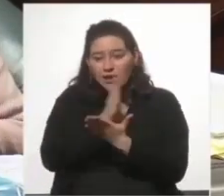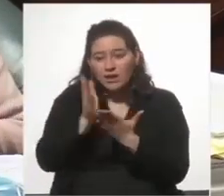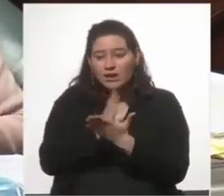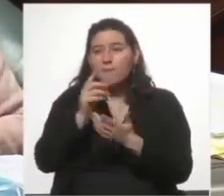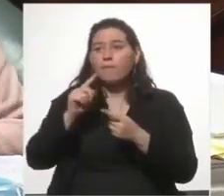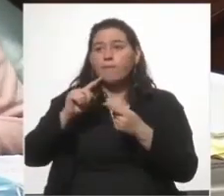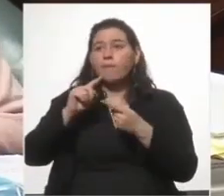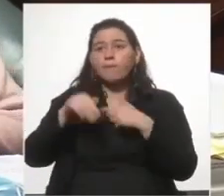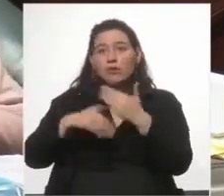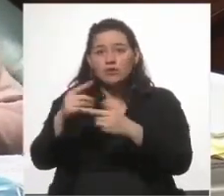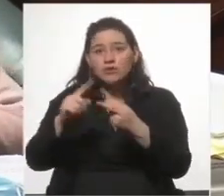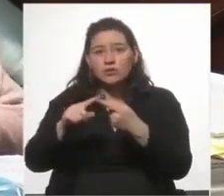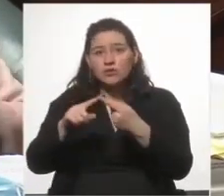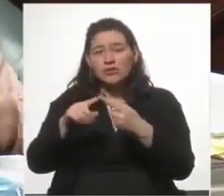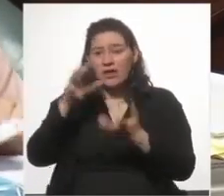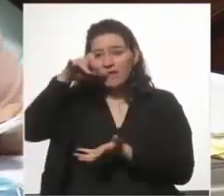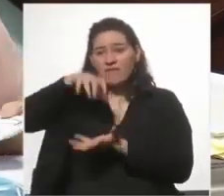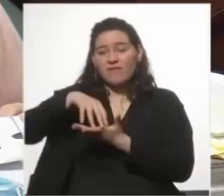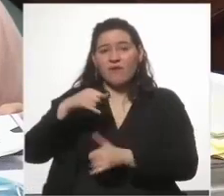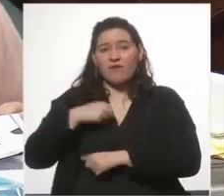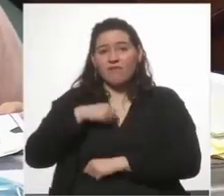negociación que hubo en el Batallón Florida?